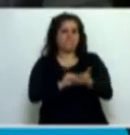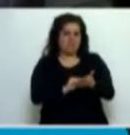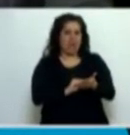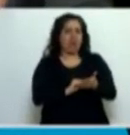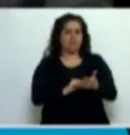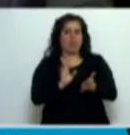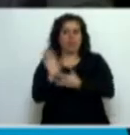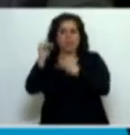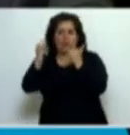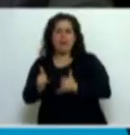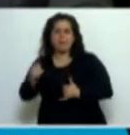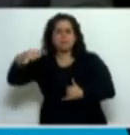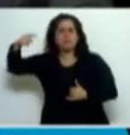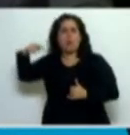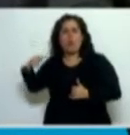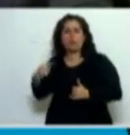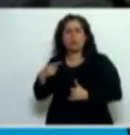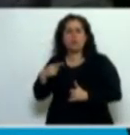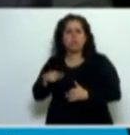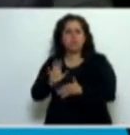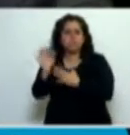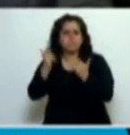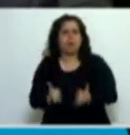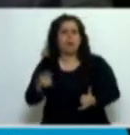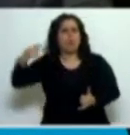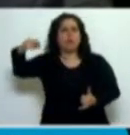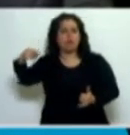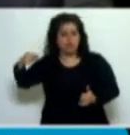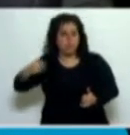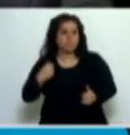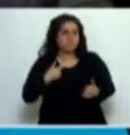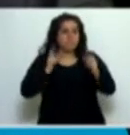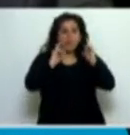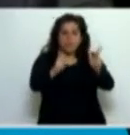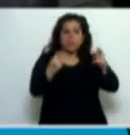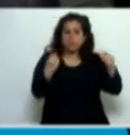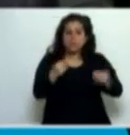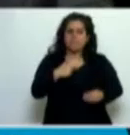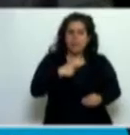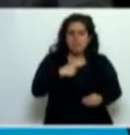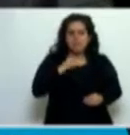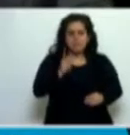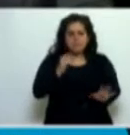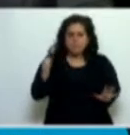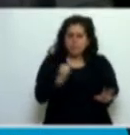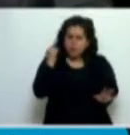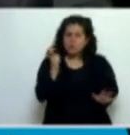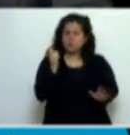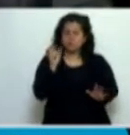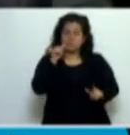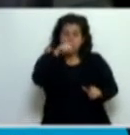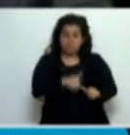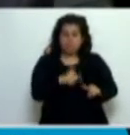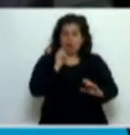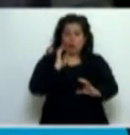contrajo dicha deuda. Y digo esto porque también creemos necesario que esta comunicación que se